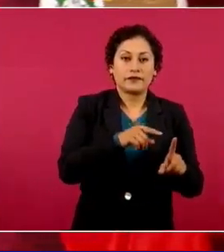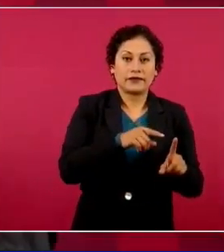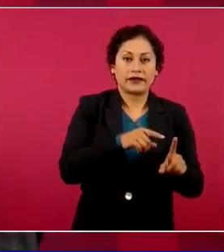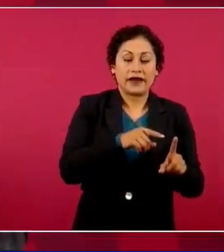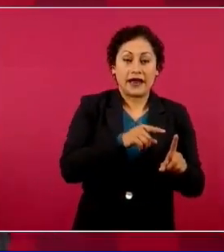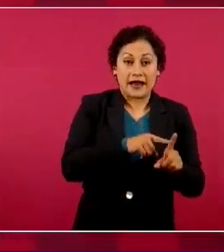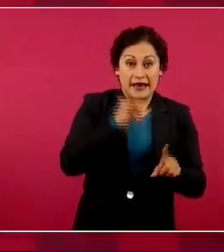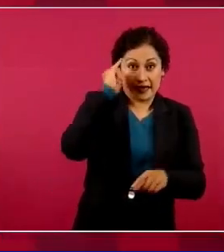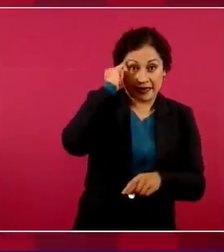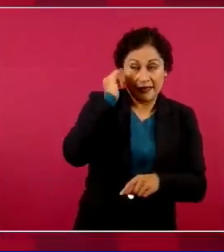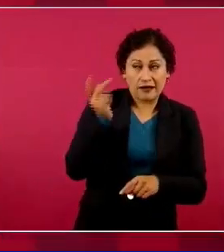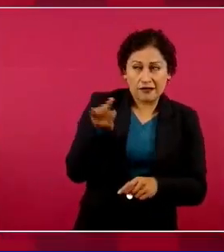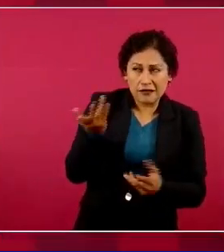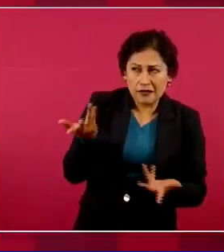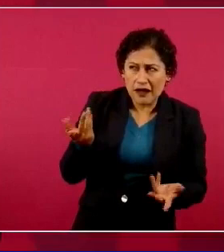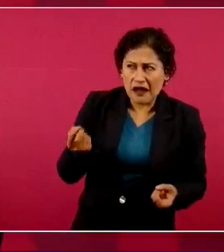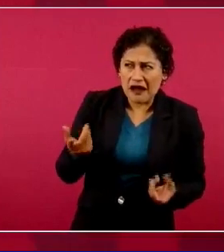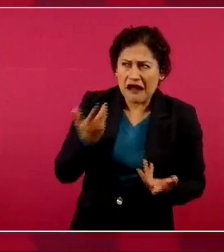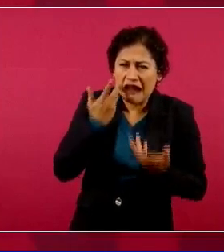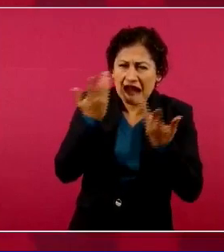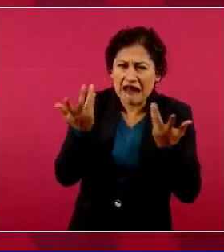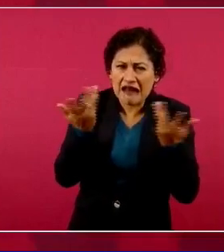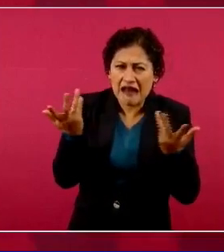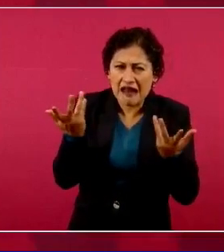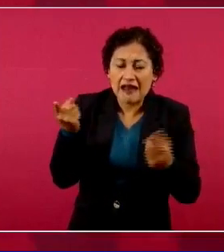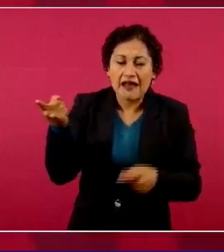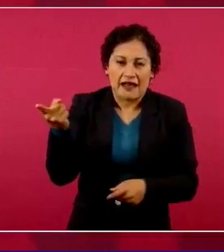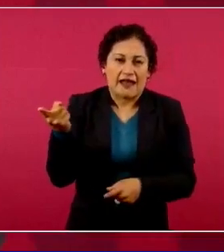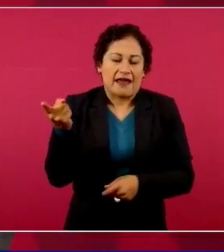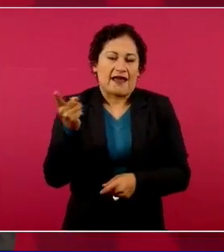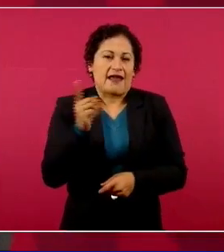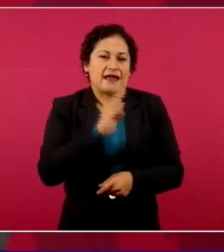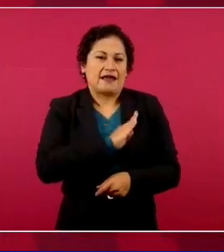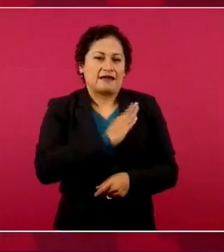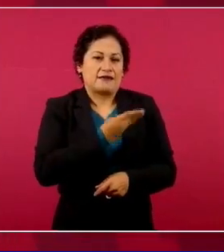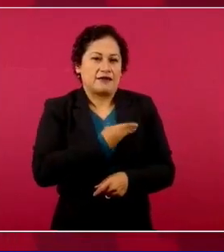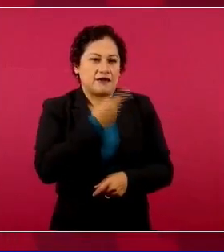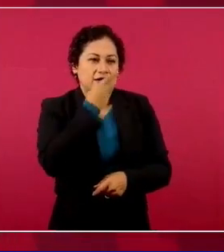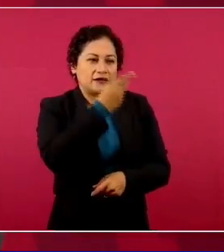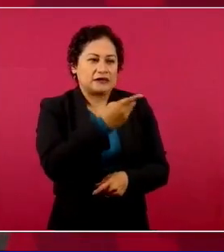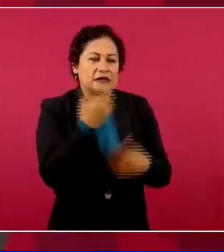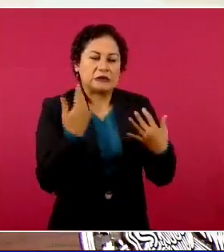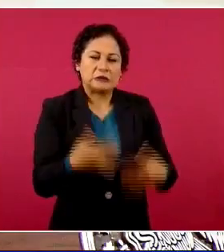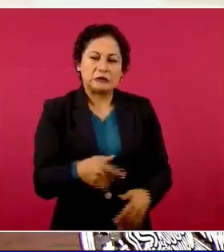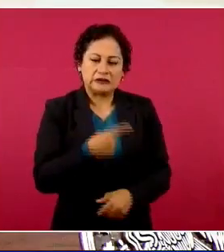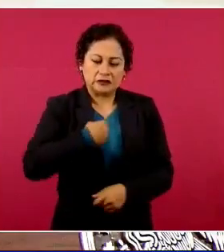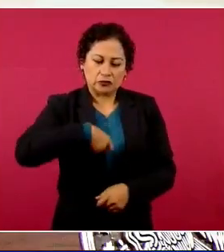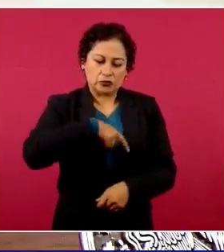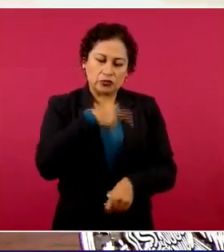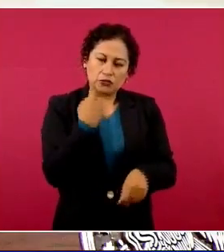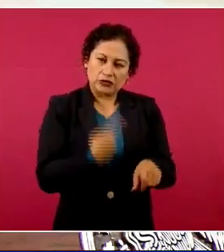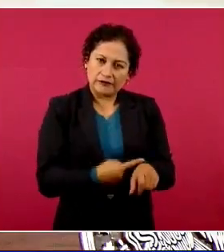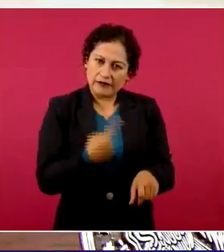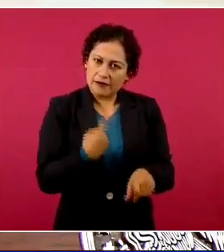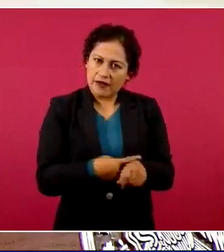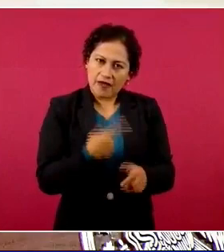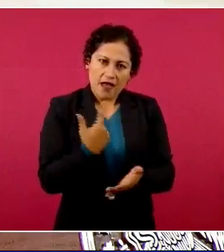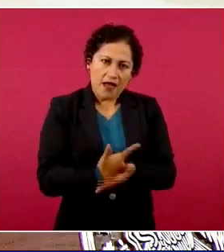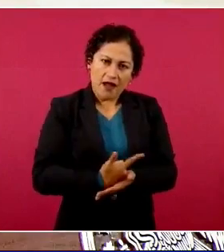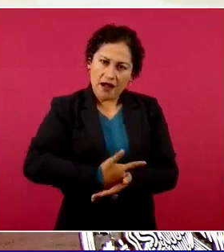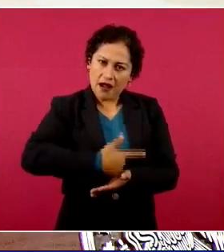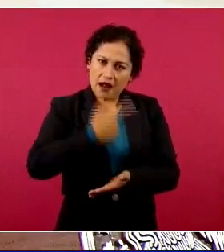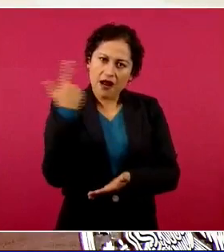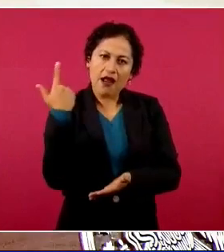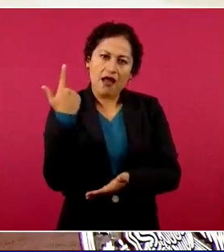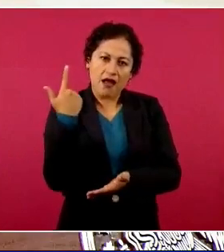muy grave que